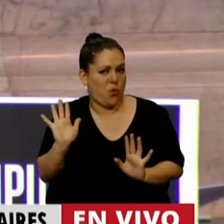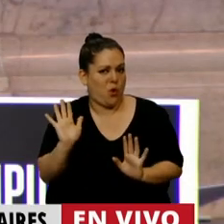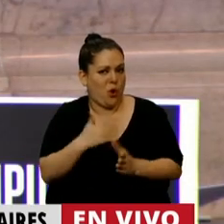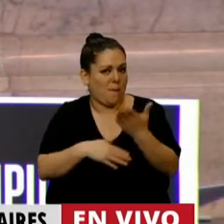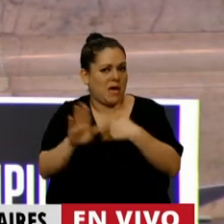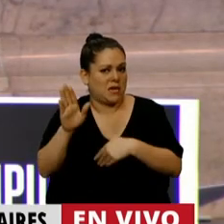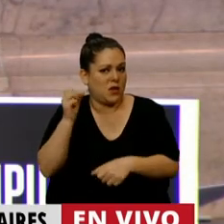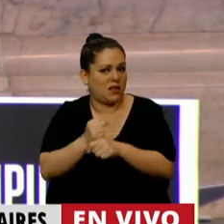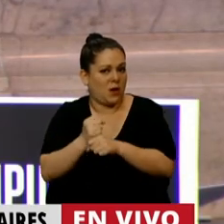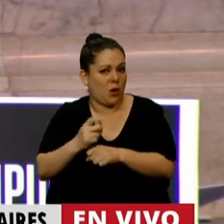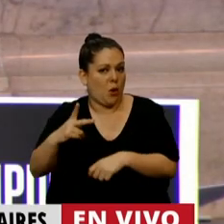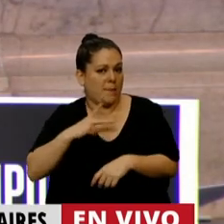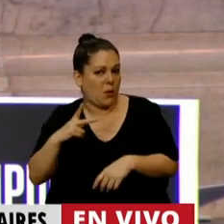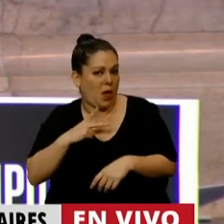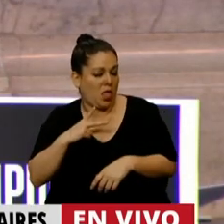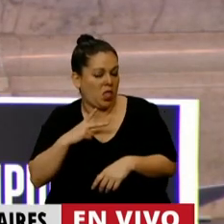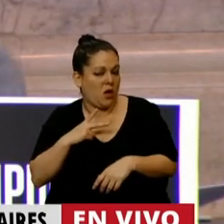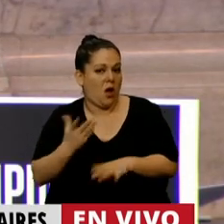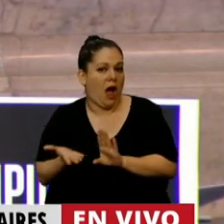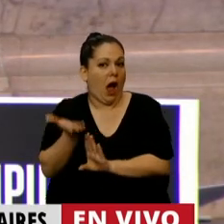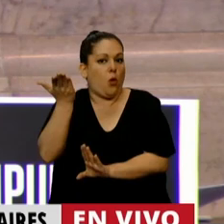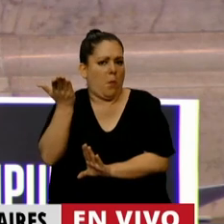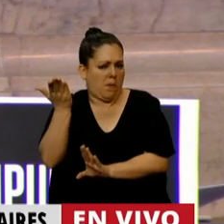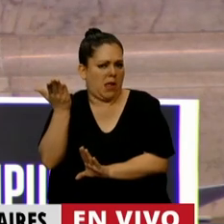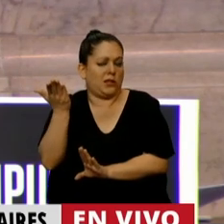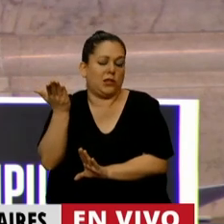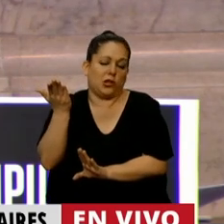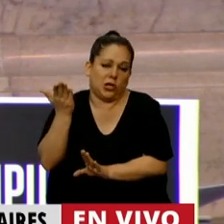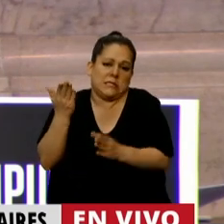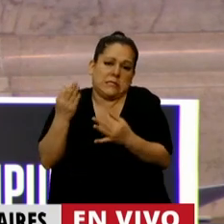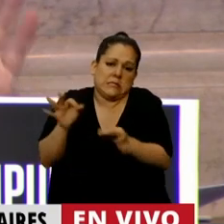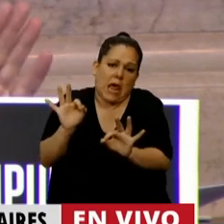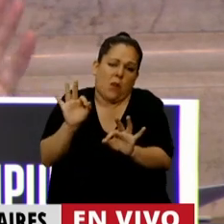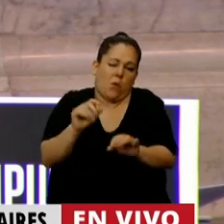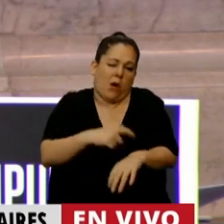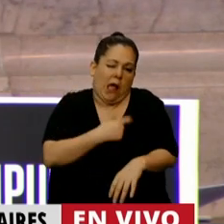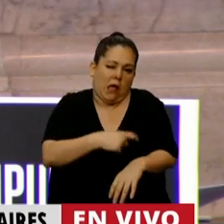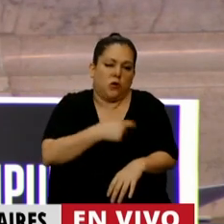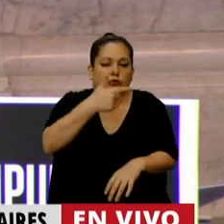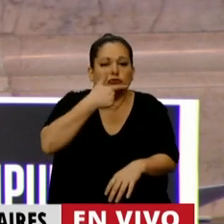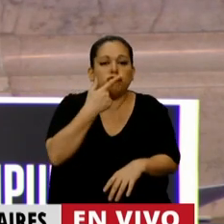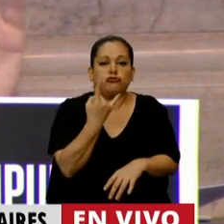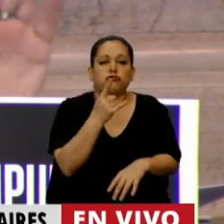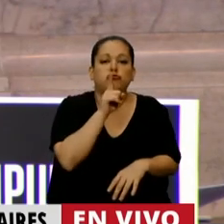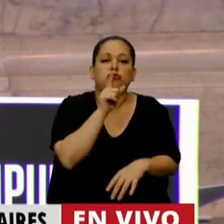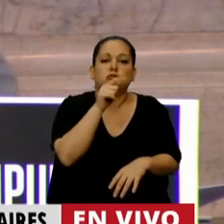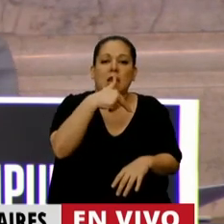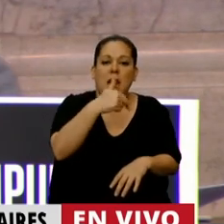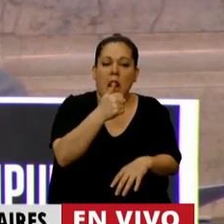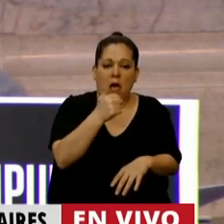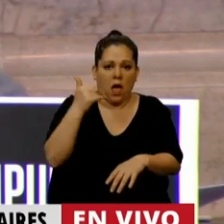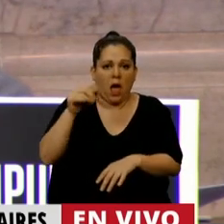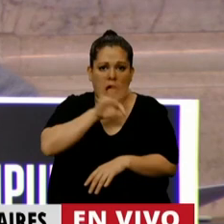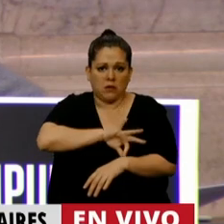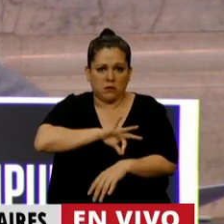empleos privados ha habido lejos de aumento, salvo donde dirigen los sindicatos combativos como el SUDNA, ha habido rebaja de